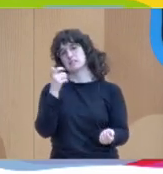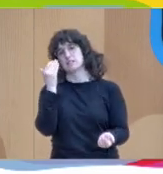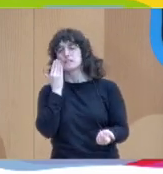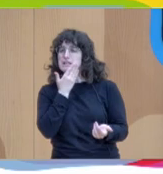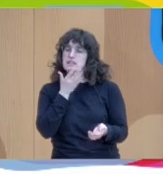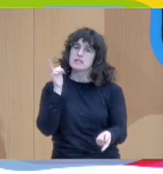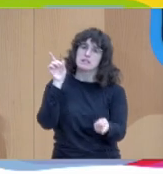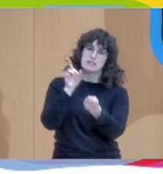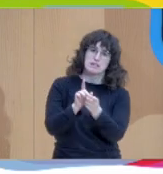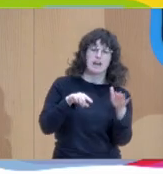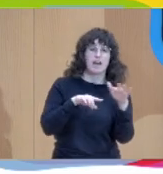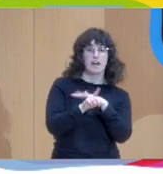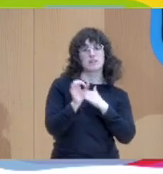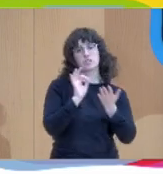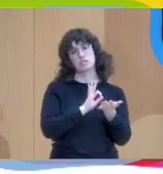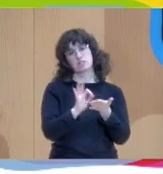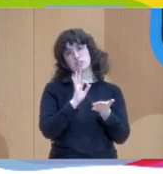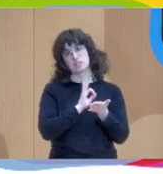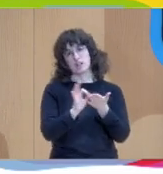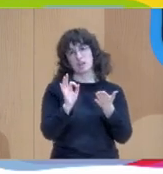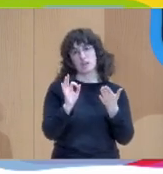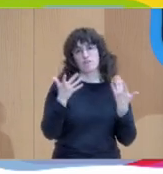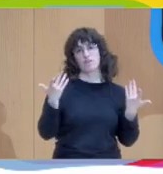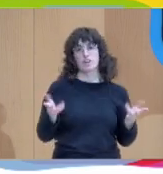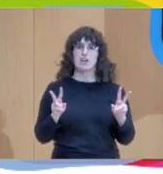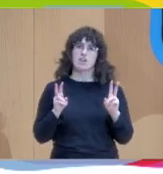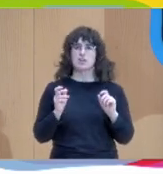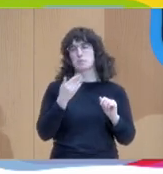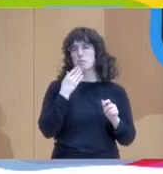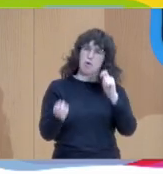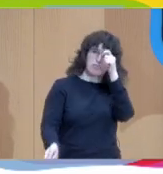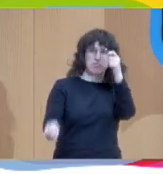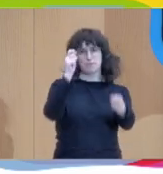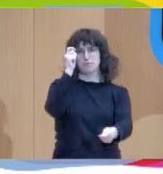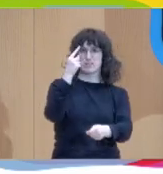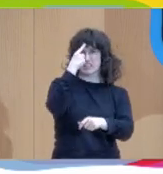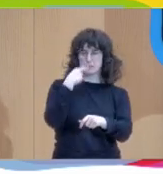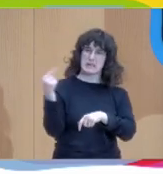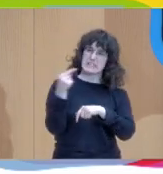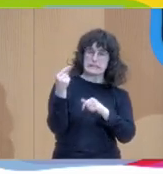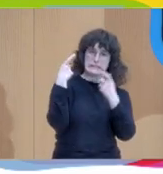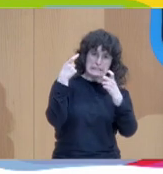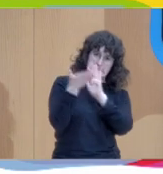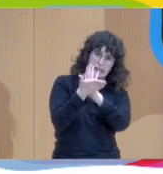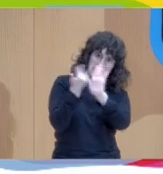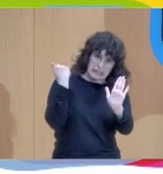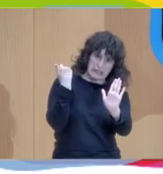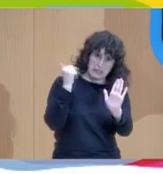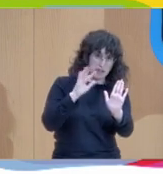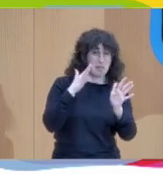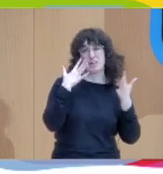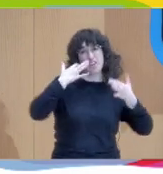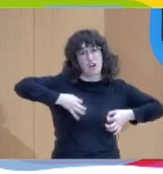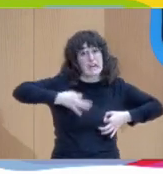y en la gestión de los servicios, la erradicación del estigma, pero en la práctica lo que ocurre es que no tenemos una